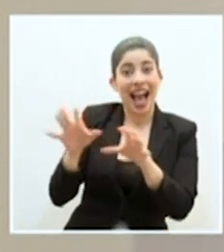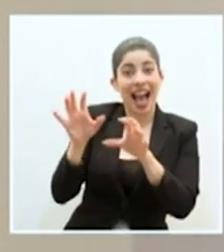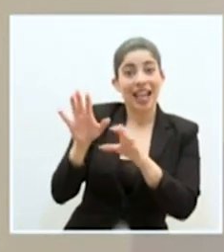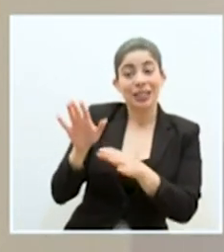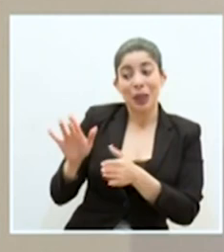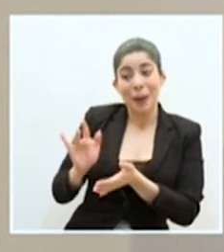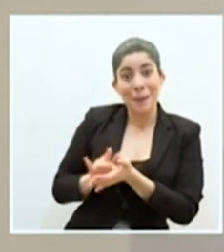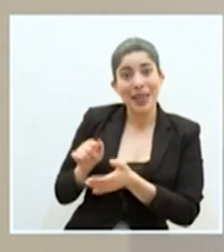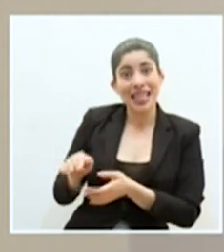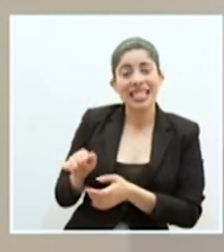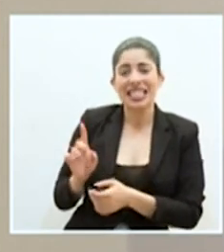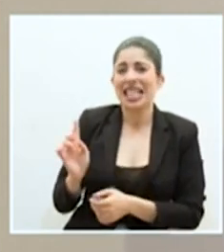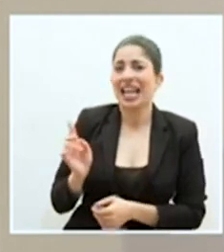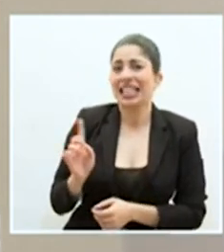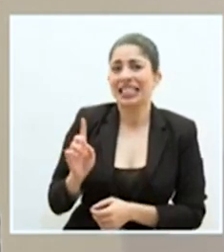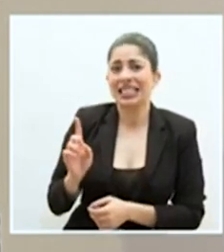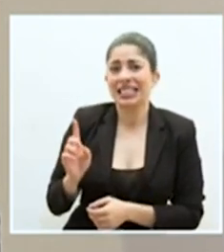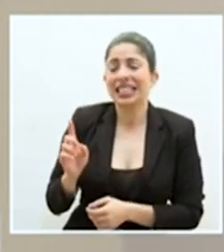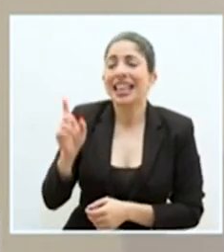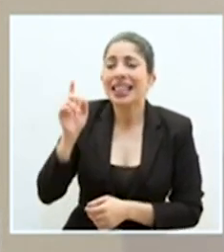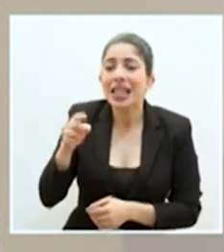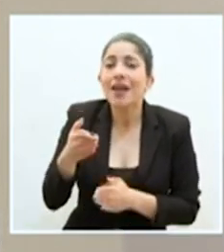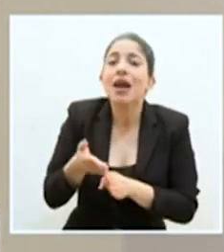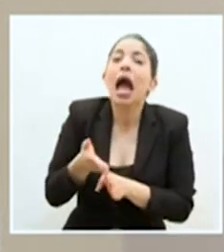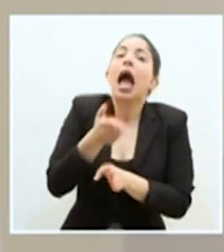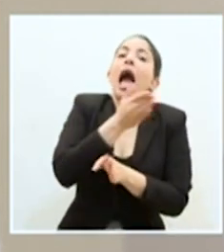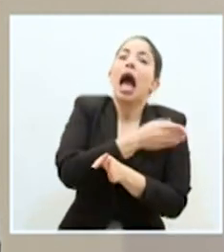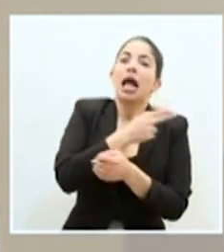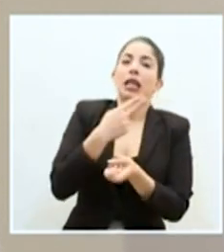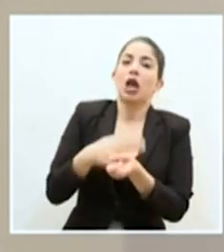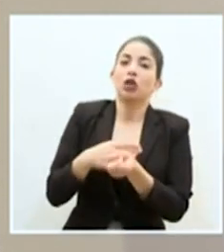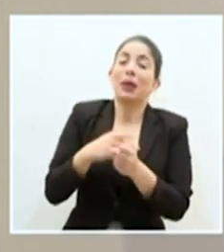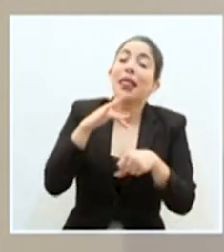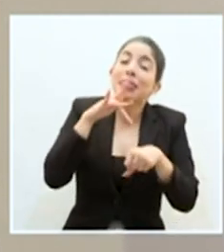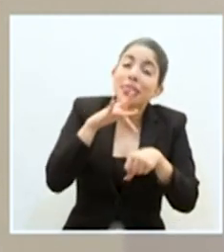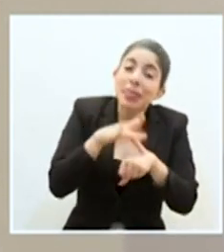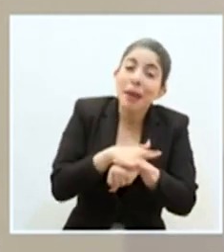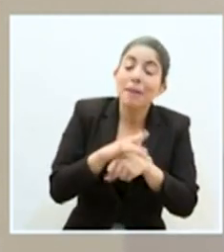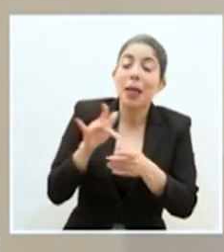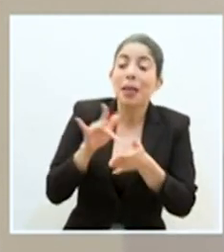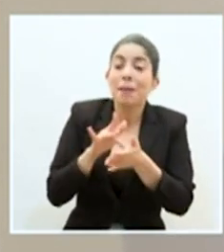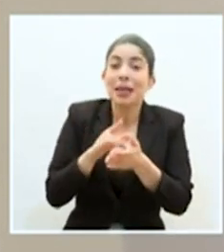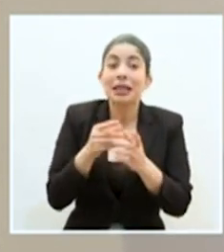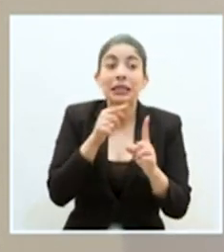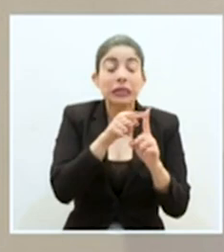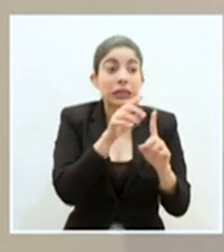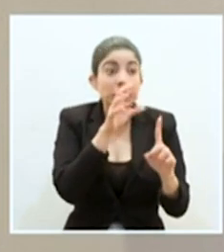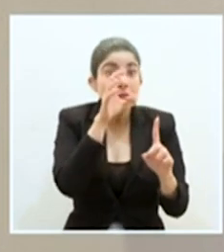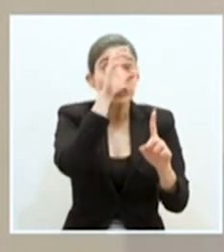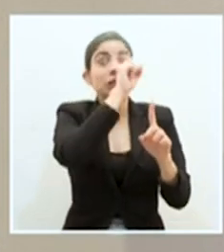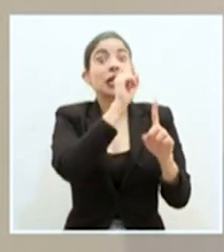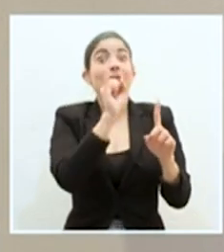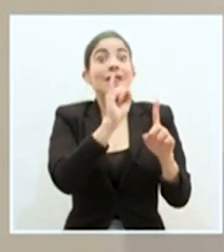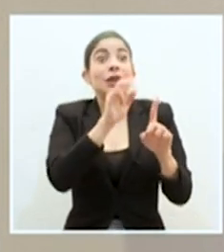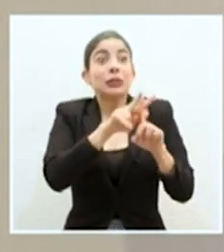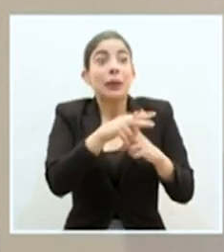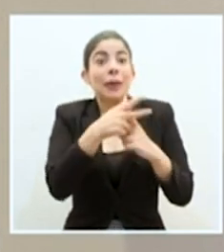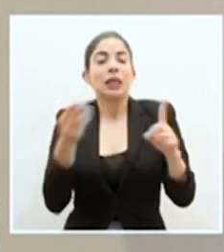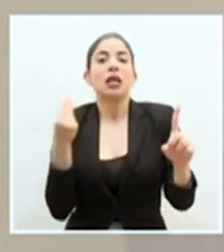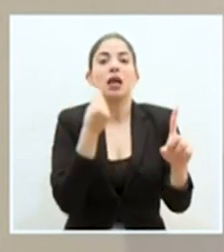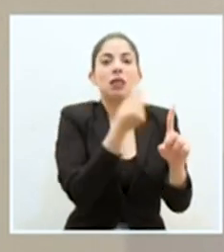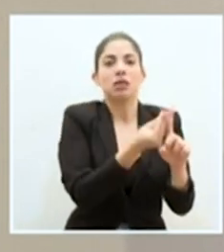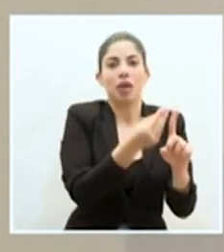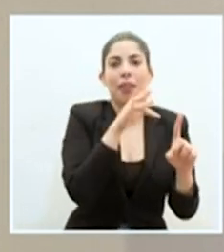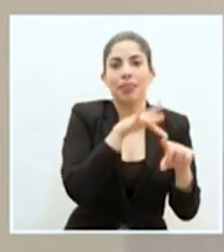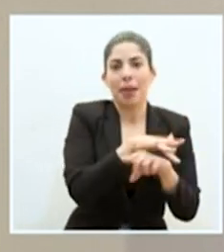ese medicamento, en realidad más bien lo que se busca es que sea antes de que llegue a hospitalizarse, tempranamente cuando empieza la infección. Y con